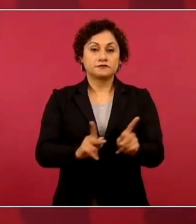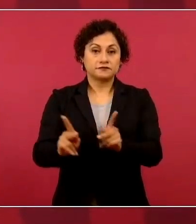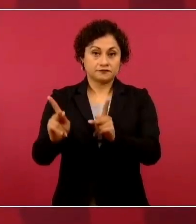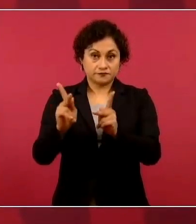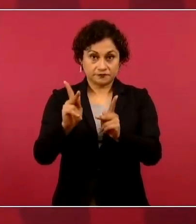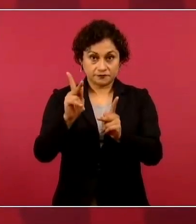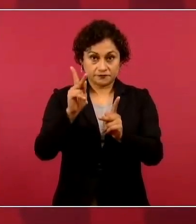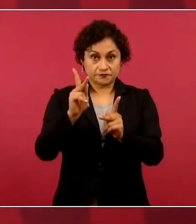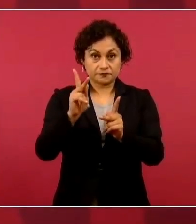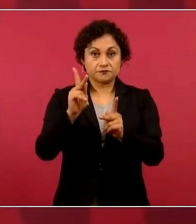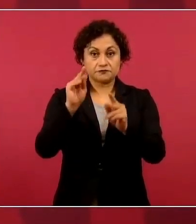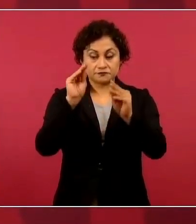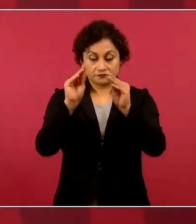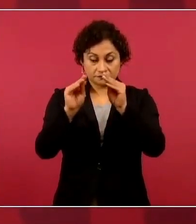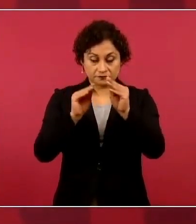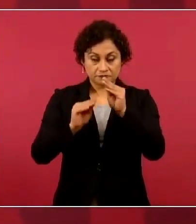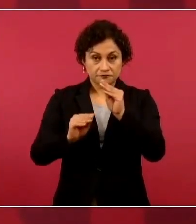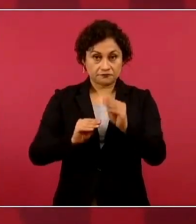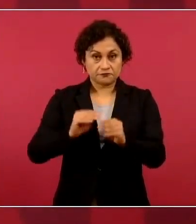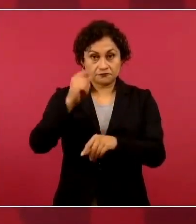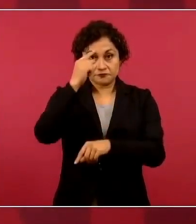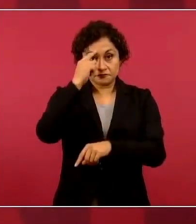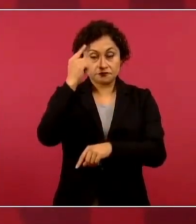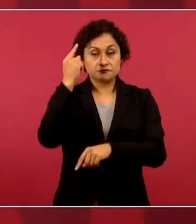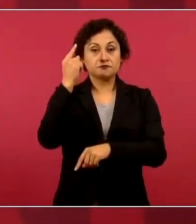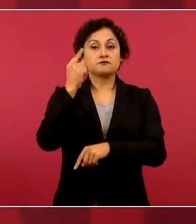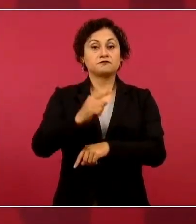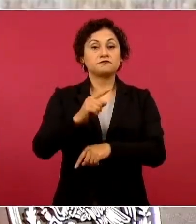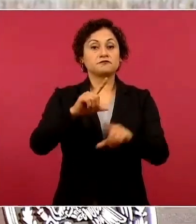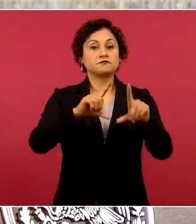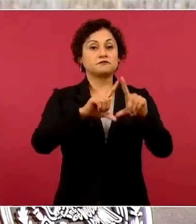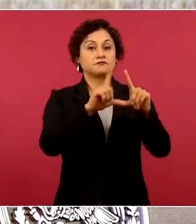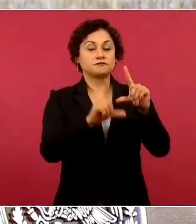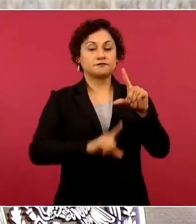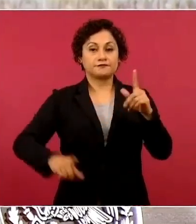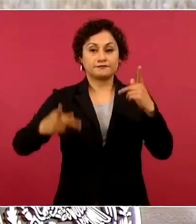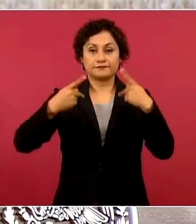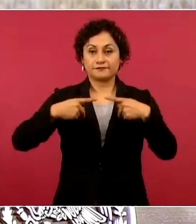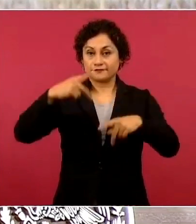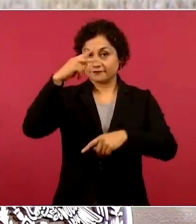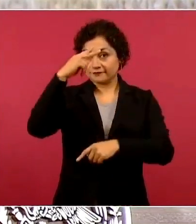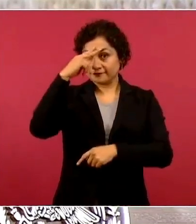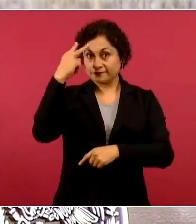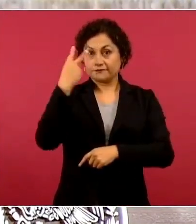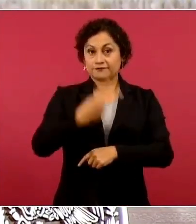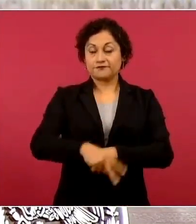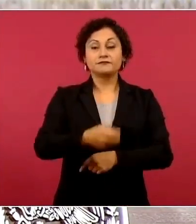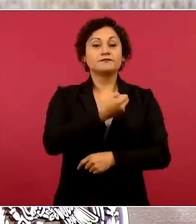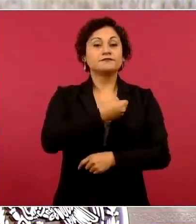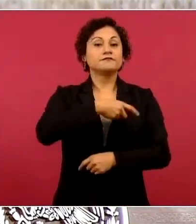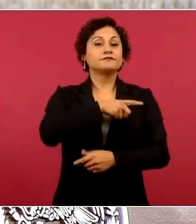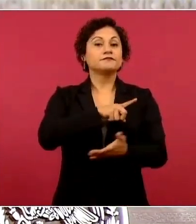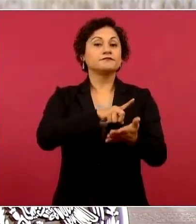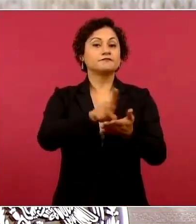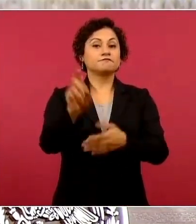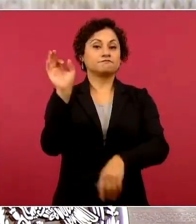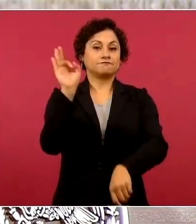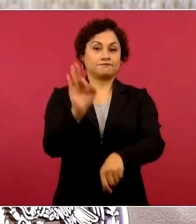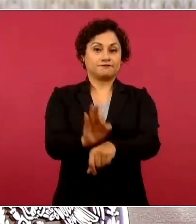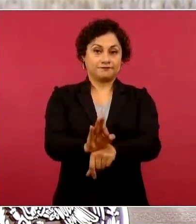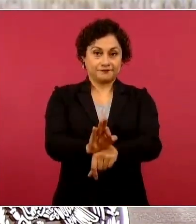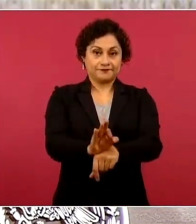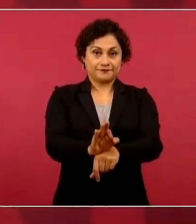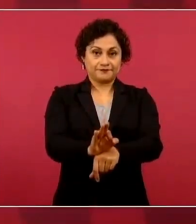garantizar el derecho de los mexicanos a la salud, todo lo que se está haciendo